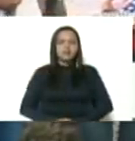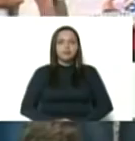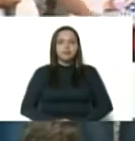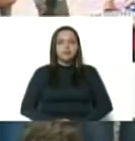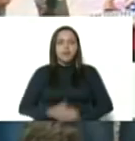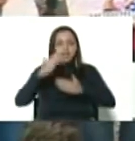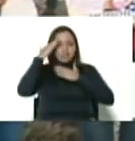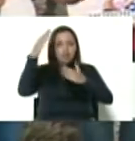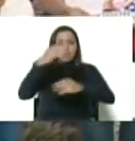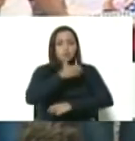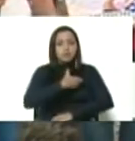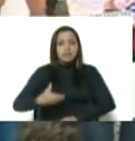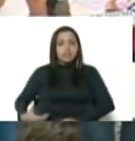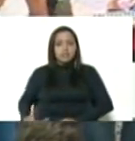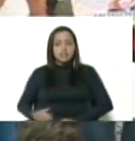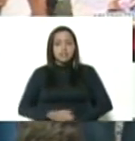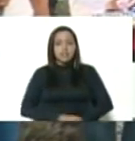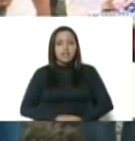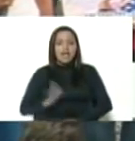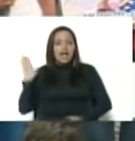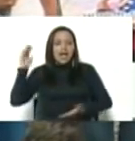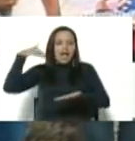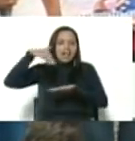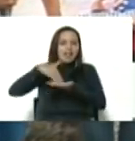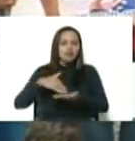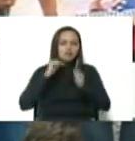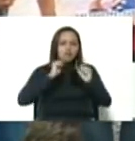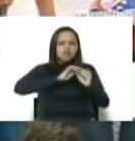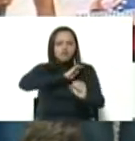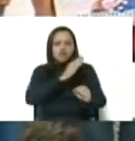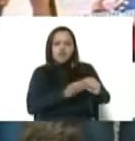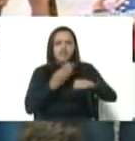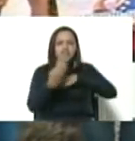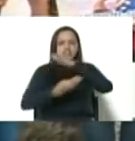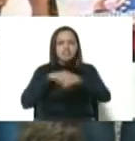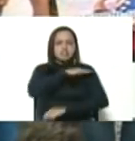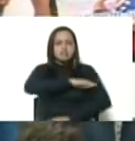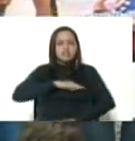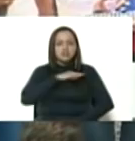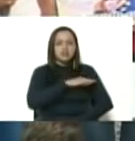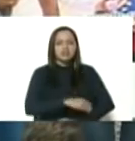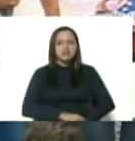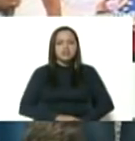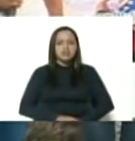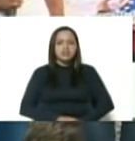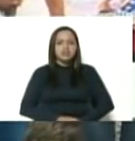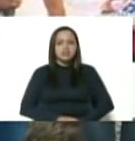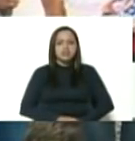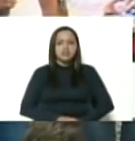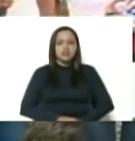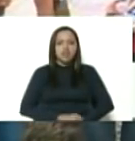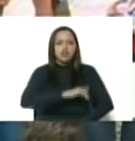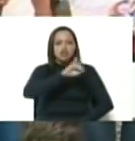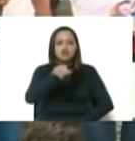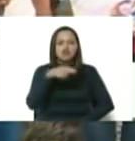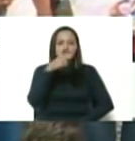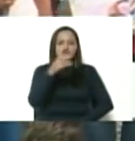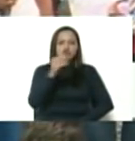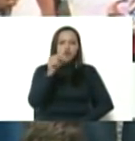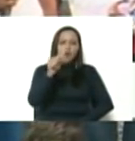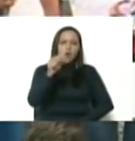Saludos, mi comandante, desde el Aragua Potencia, con su base de misiones, Joan Barreto.